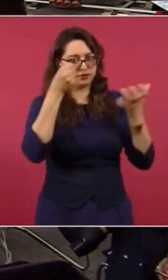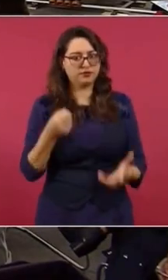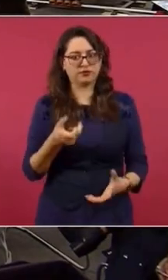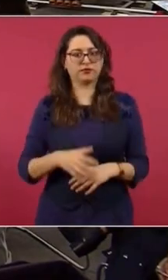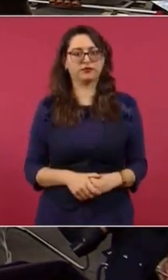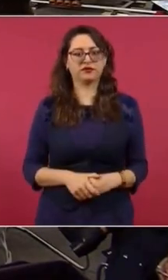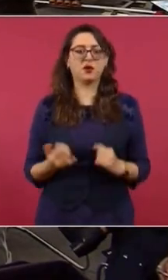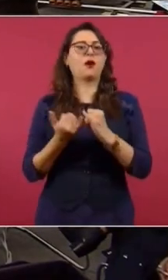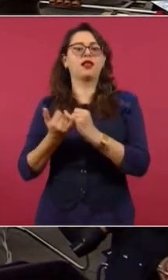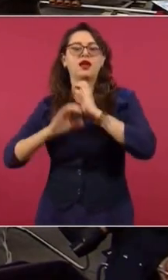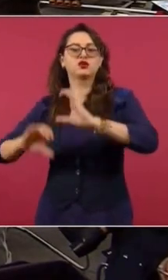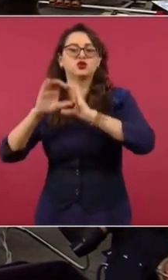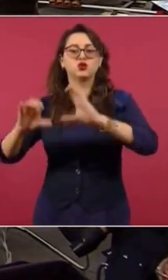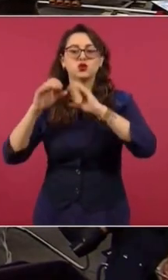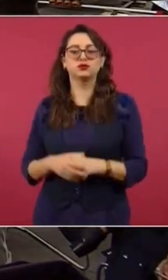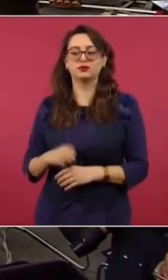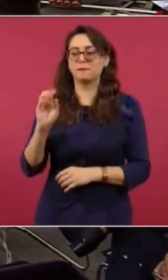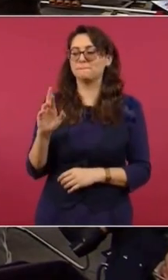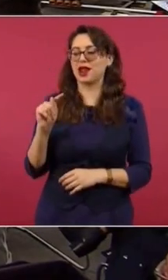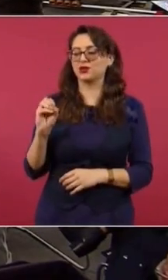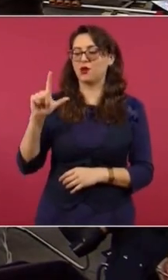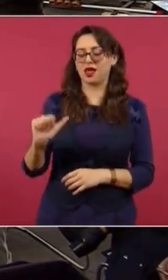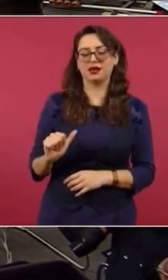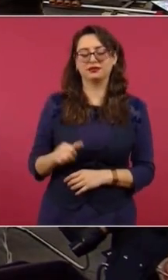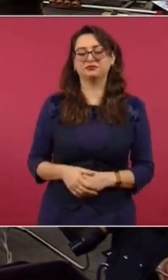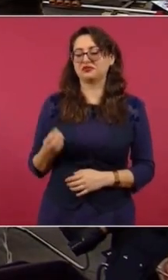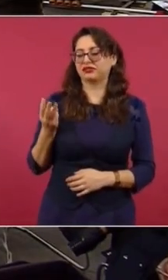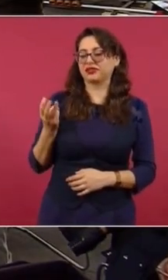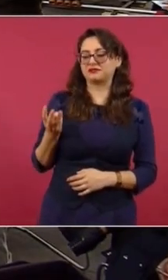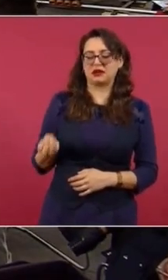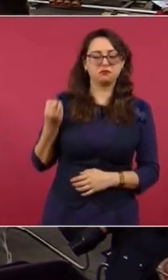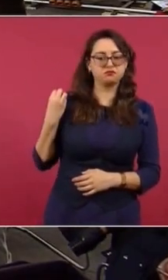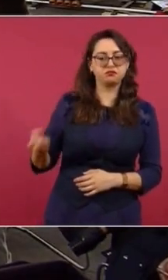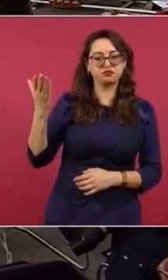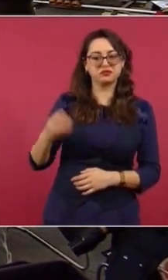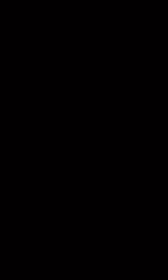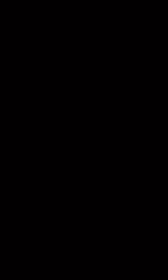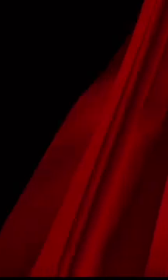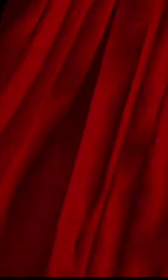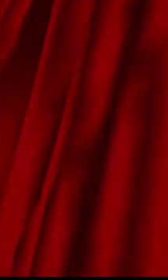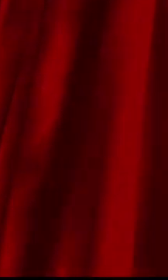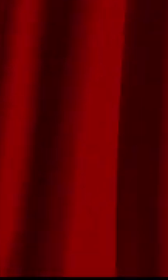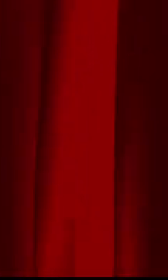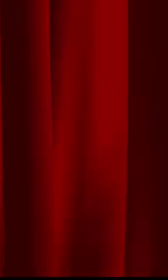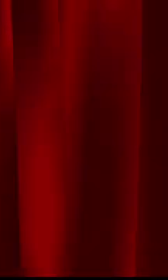tres pesos Bartola Como decía Chao Flores ¡No! ¡No! ¡No! ¡No! Gracias.